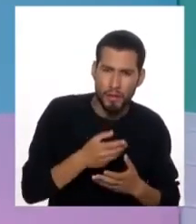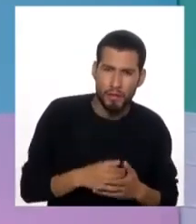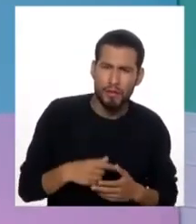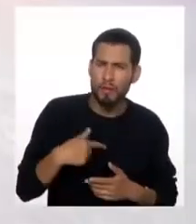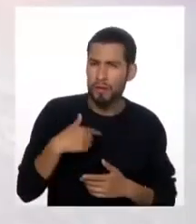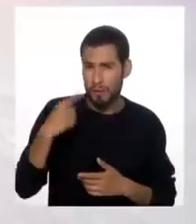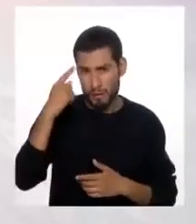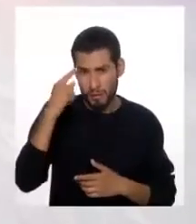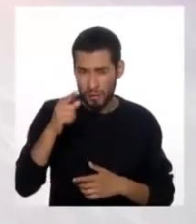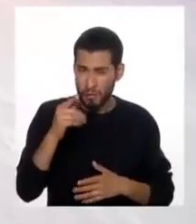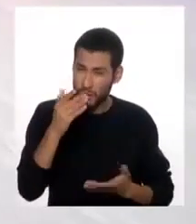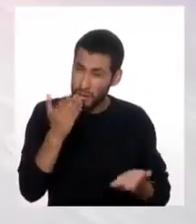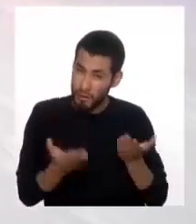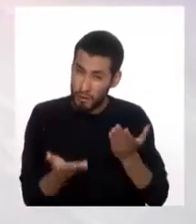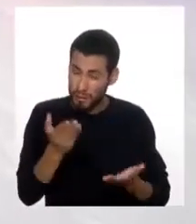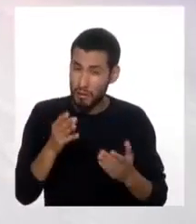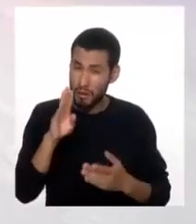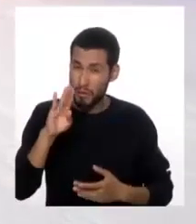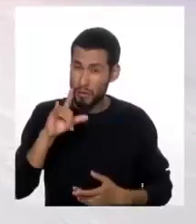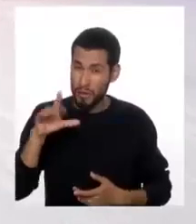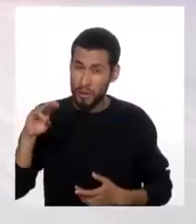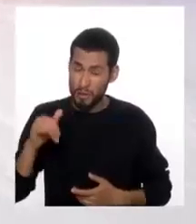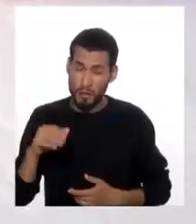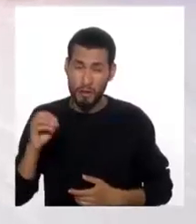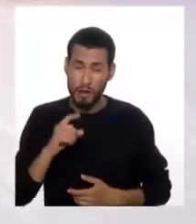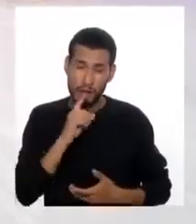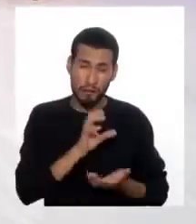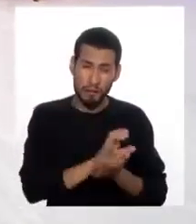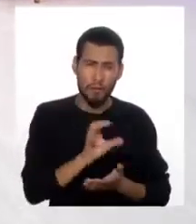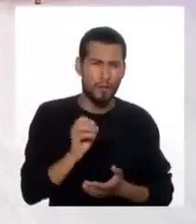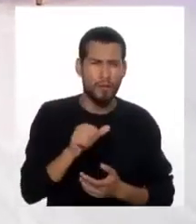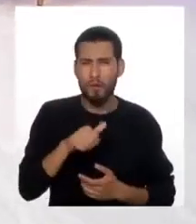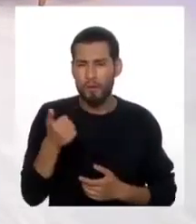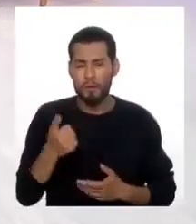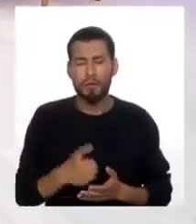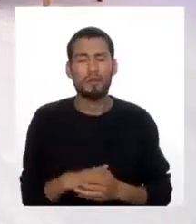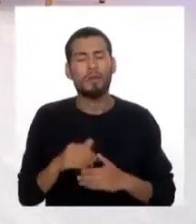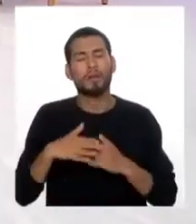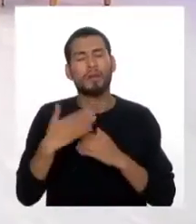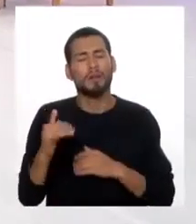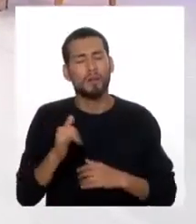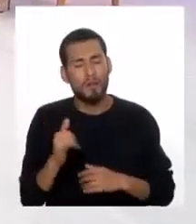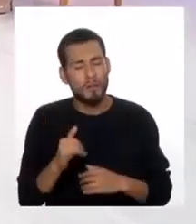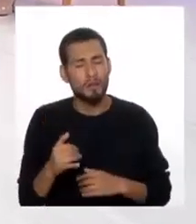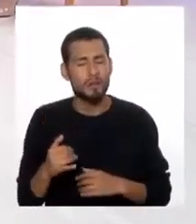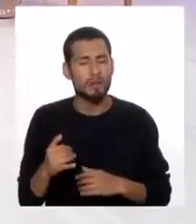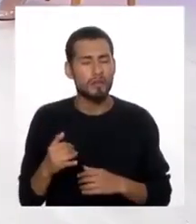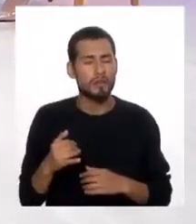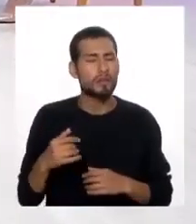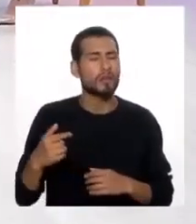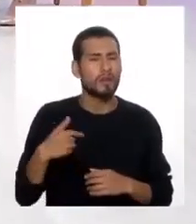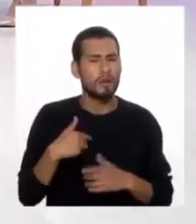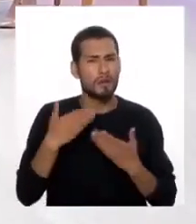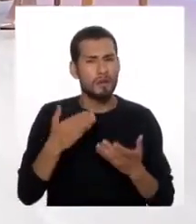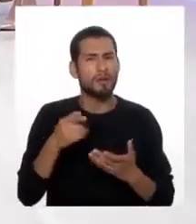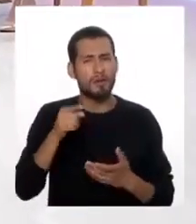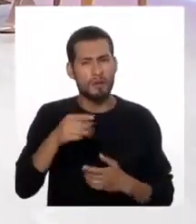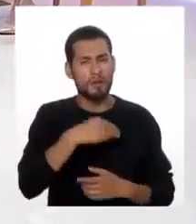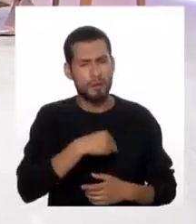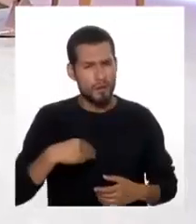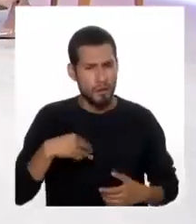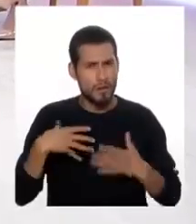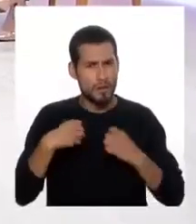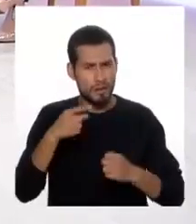O sea, quiero ver si esto es diagnosticado como bulimia o como anorexia o es otra cosa. Y finalmente, doctor Tejado, usted ha sido ministro de